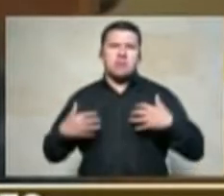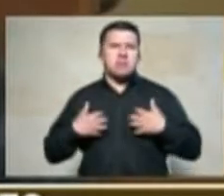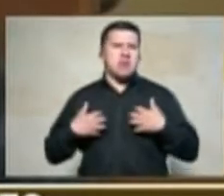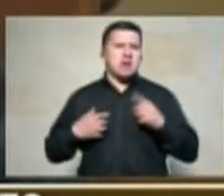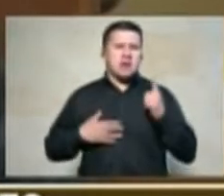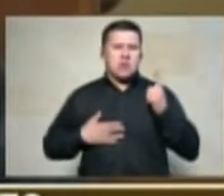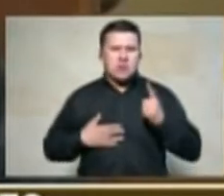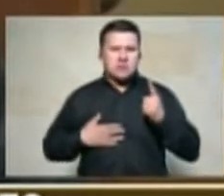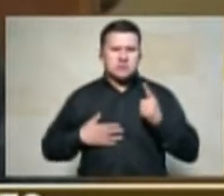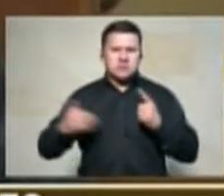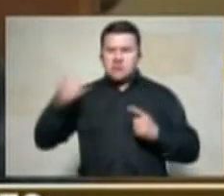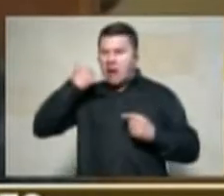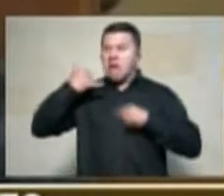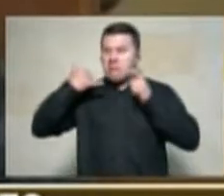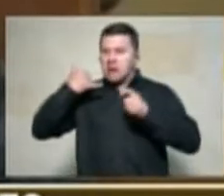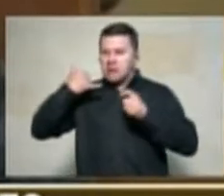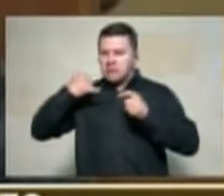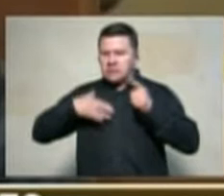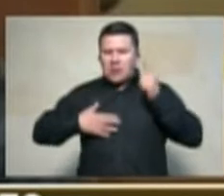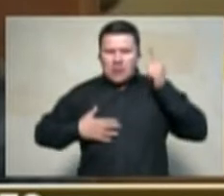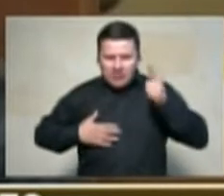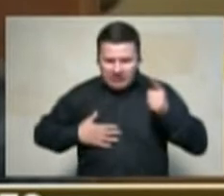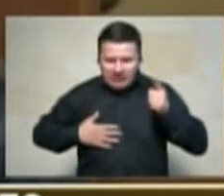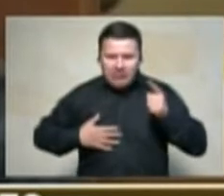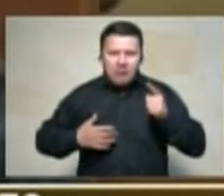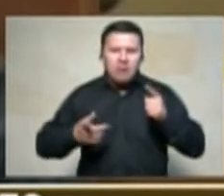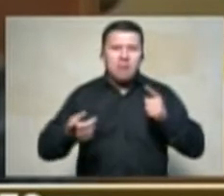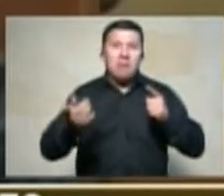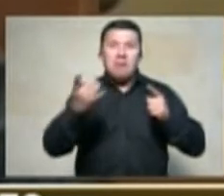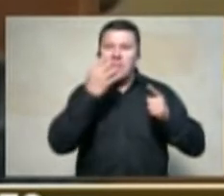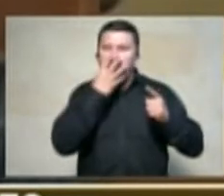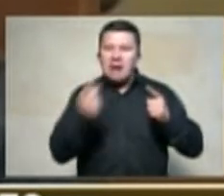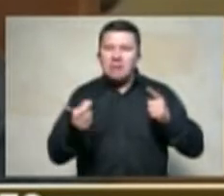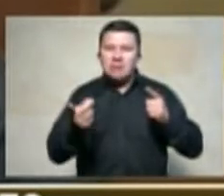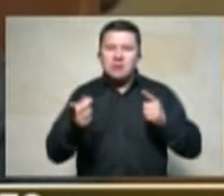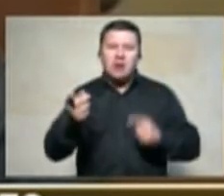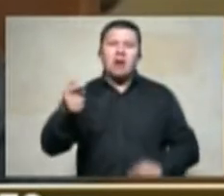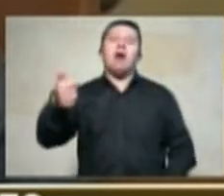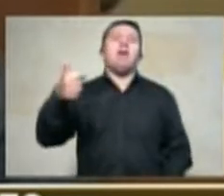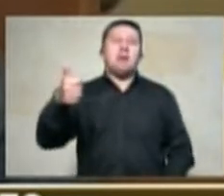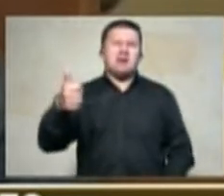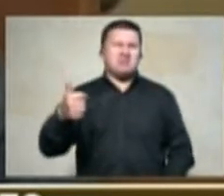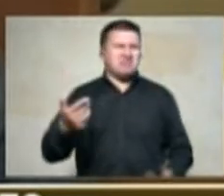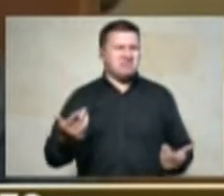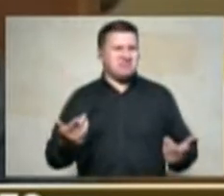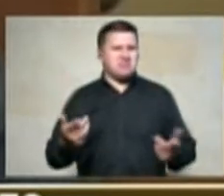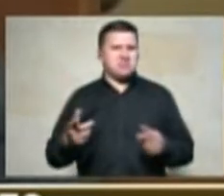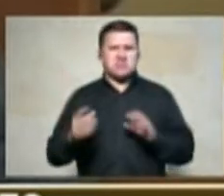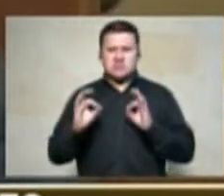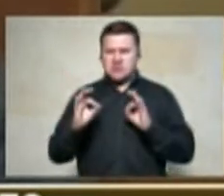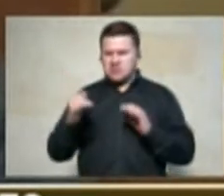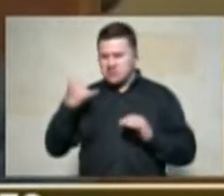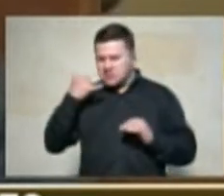casos de restitución de tierras y que ellos pedían garantías y protección para su vida